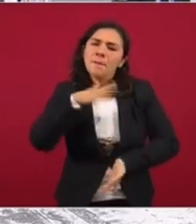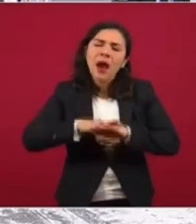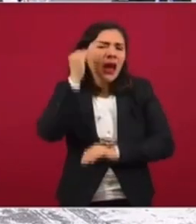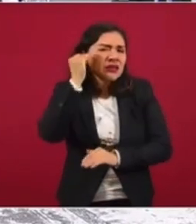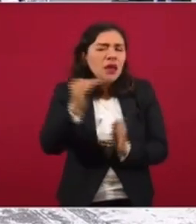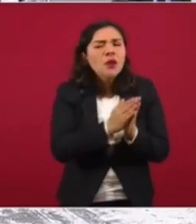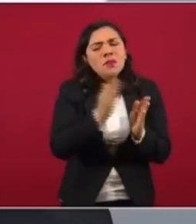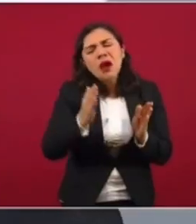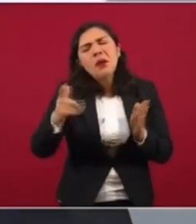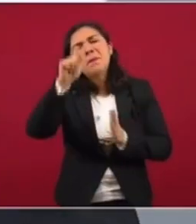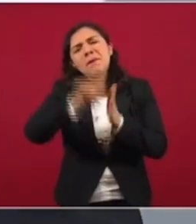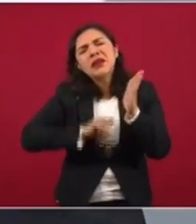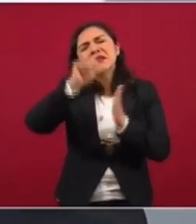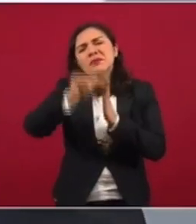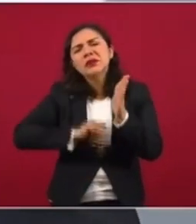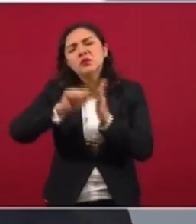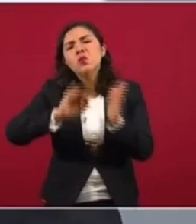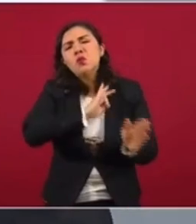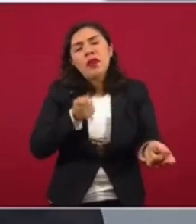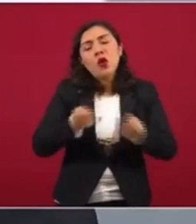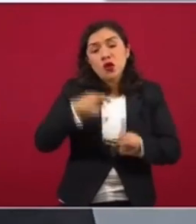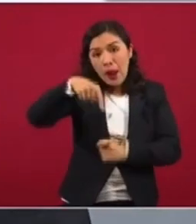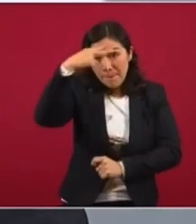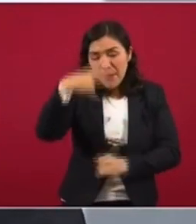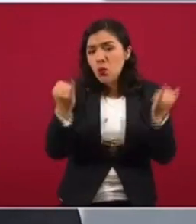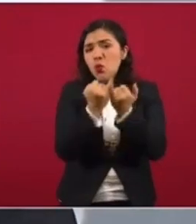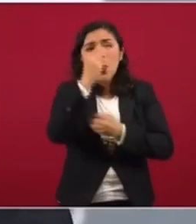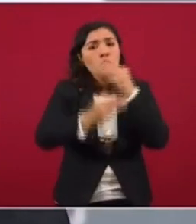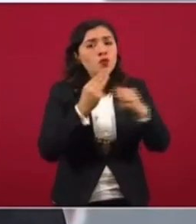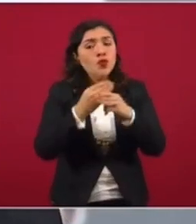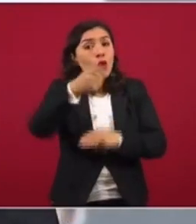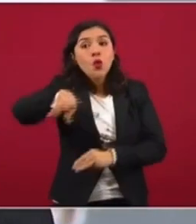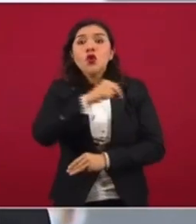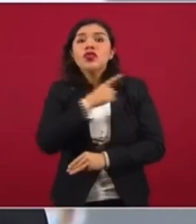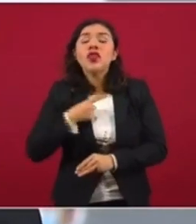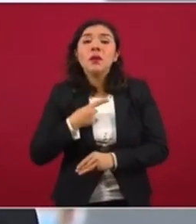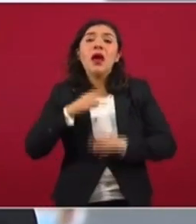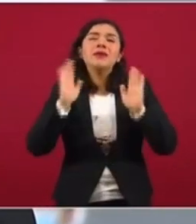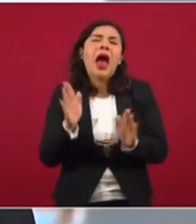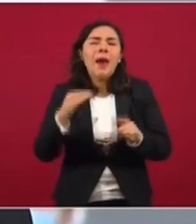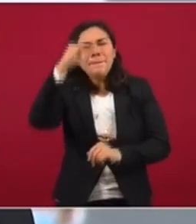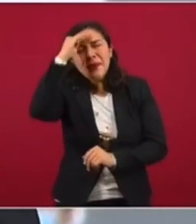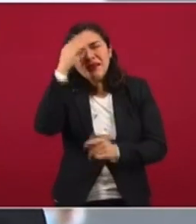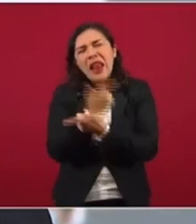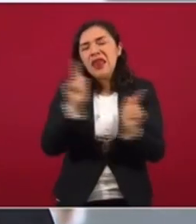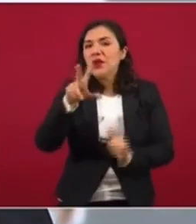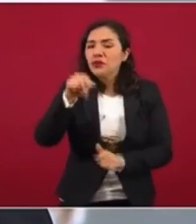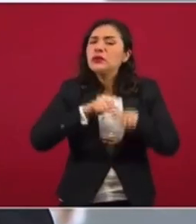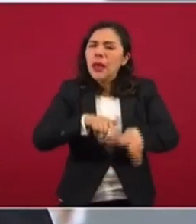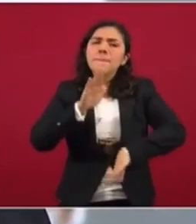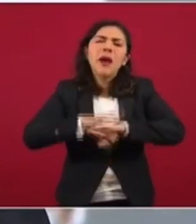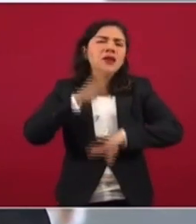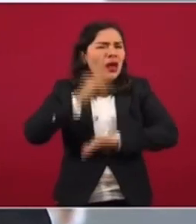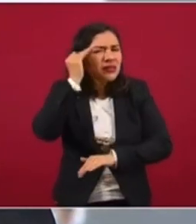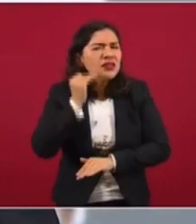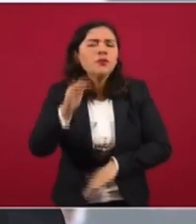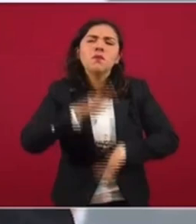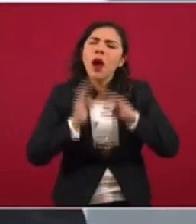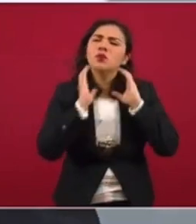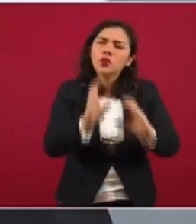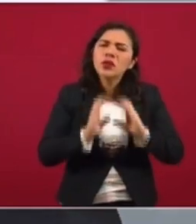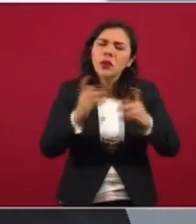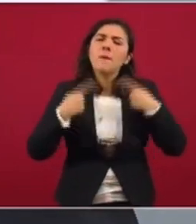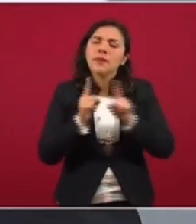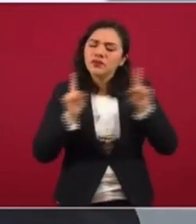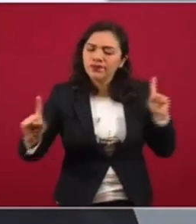en que se logre controlar en México y en el mundo, así que no debemos bajar la guardia. Debemos seguir todavía durante varios meses con las medidas de protección,